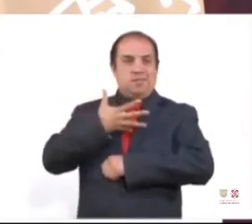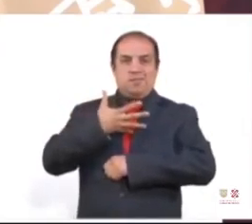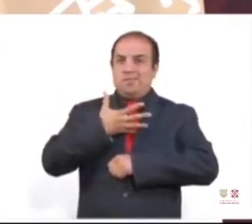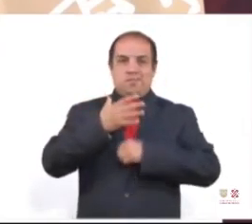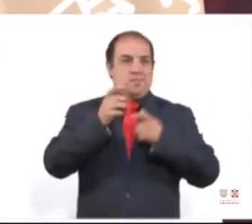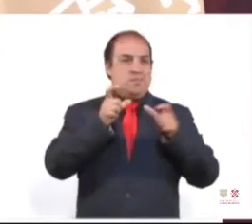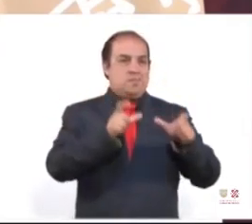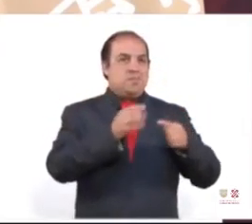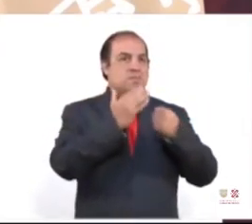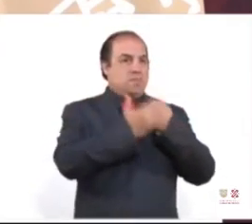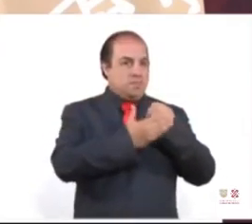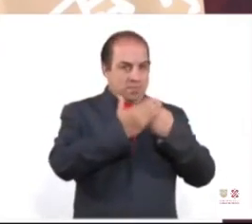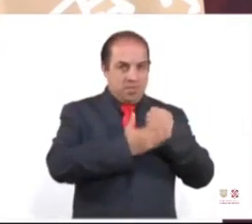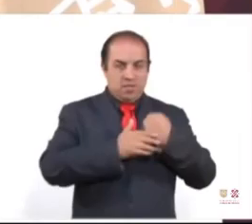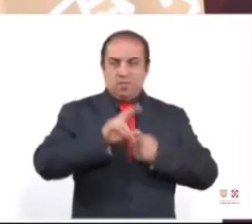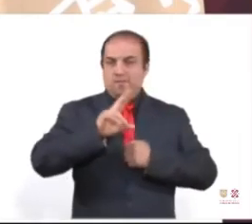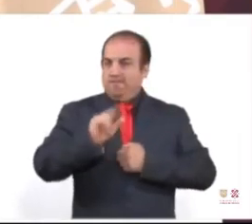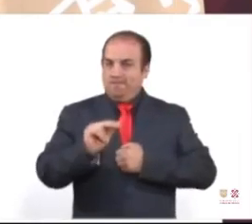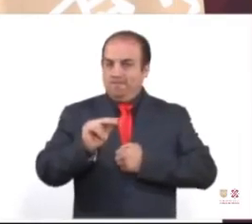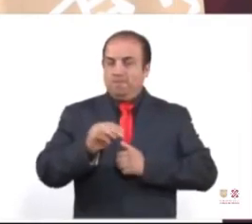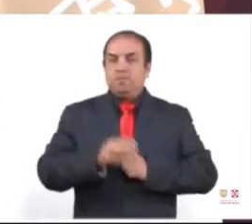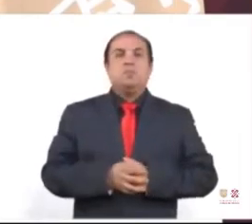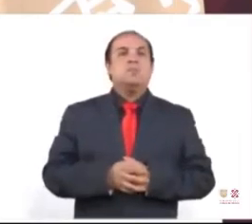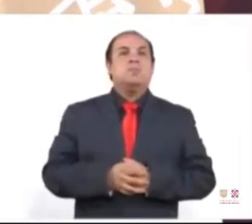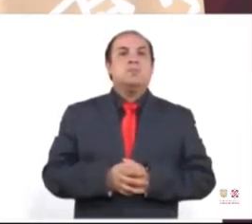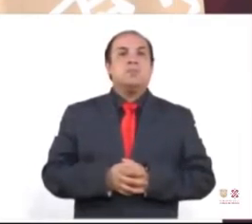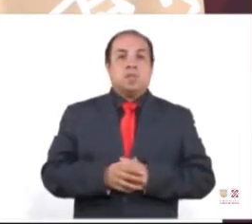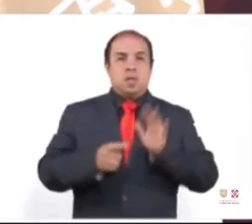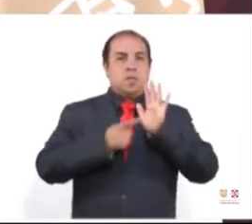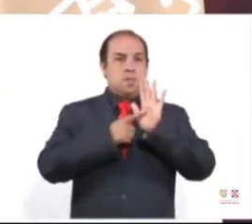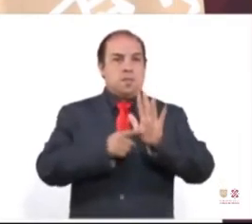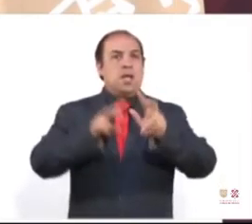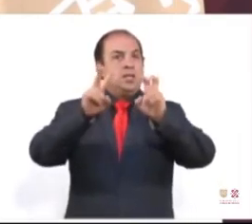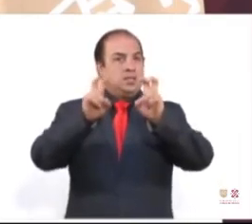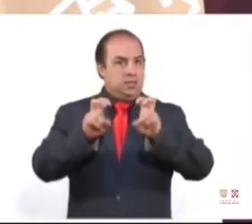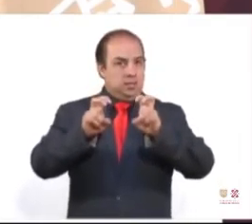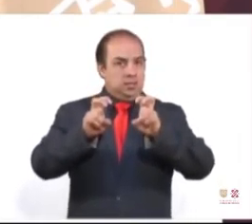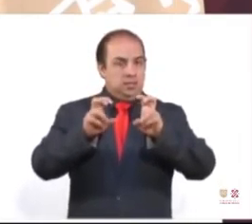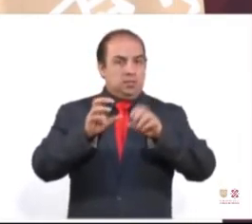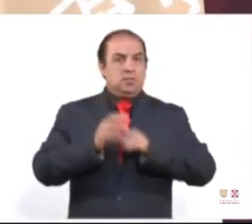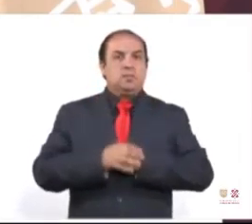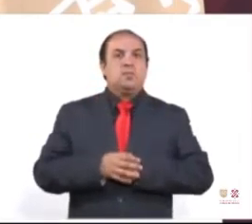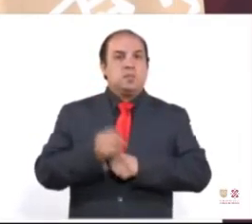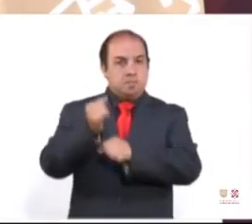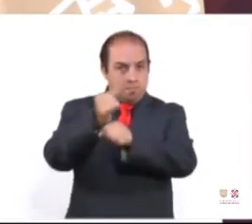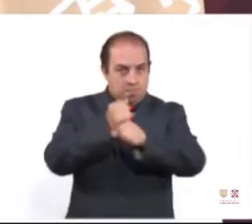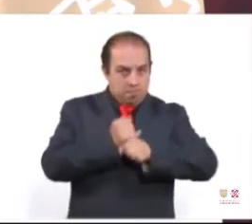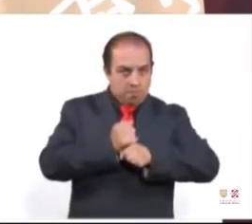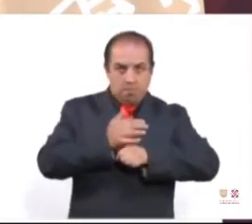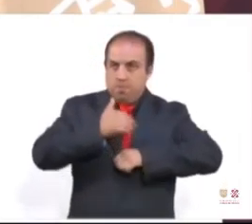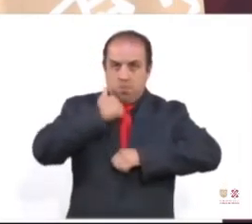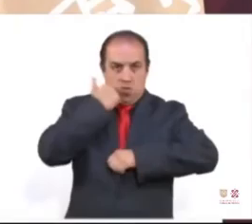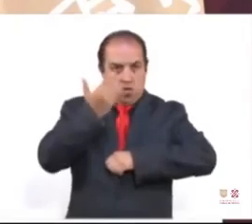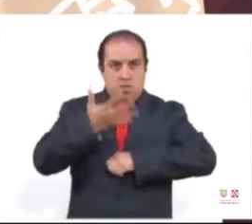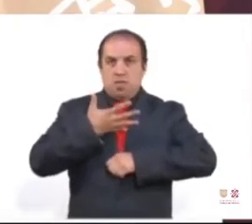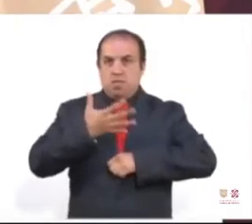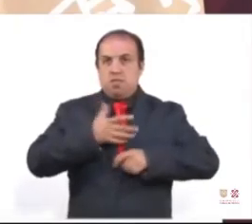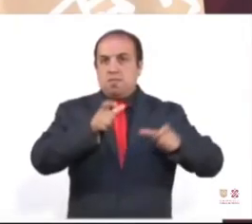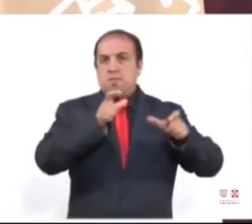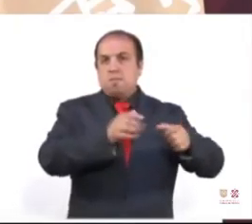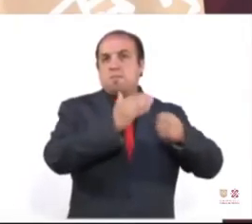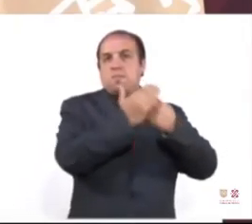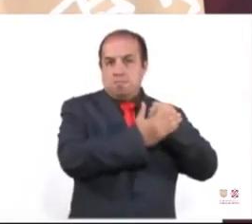Y que por eso queremos mostrar este caso, porque no queremos que haya impunidad